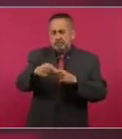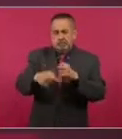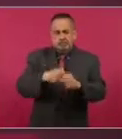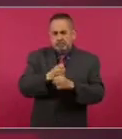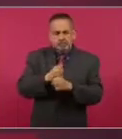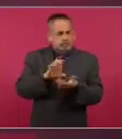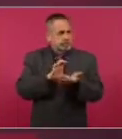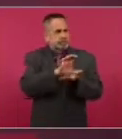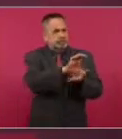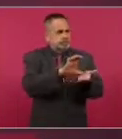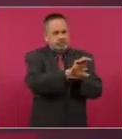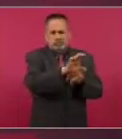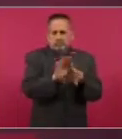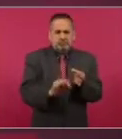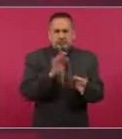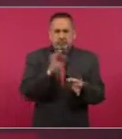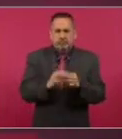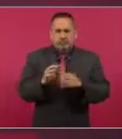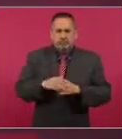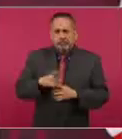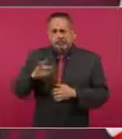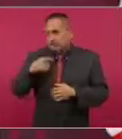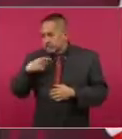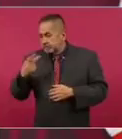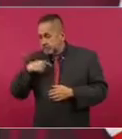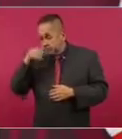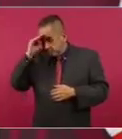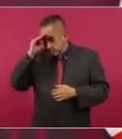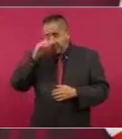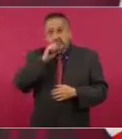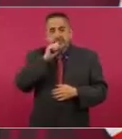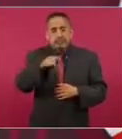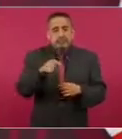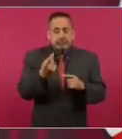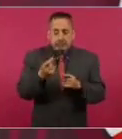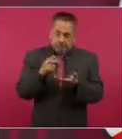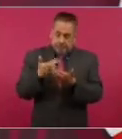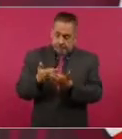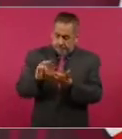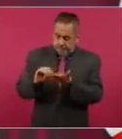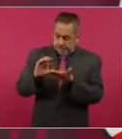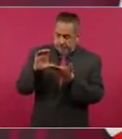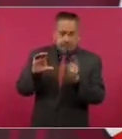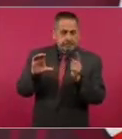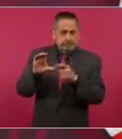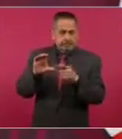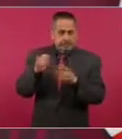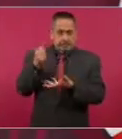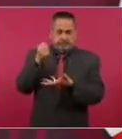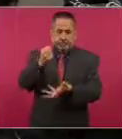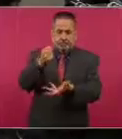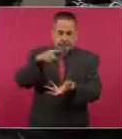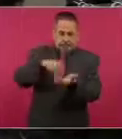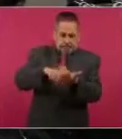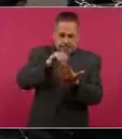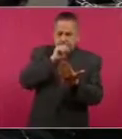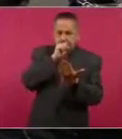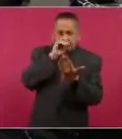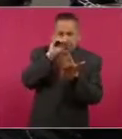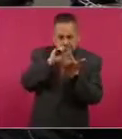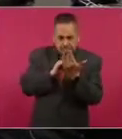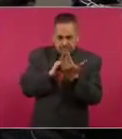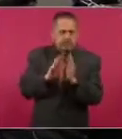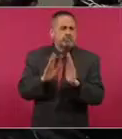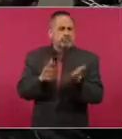Incluso contemplados estos recursos en el mismo presupuesto público,